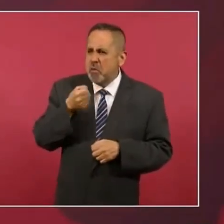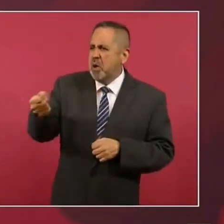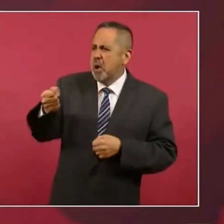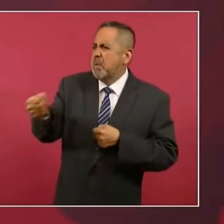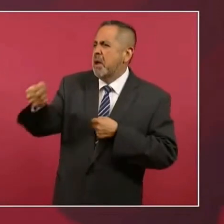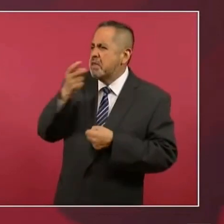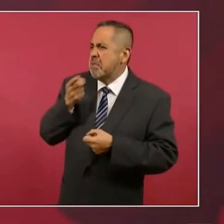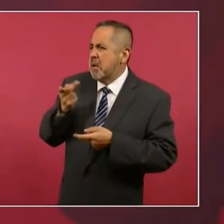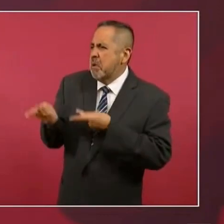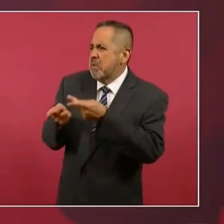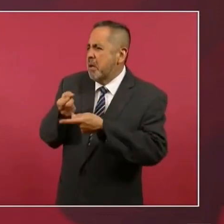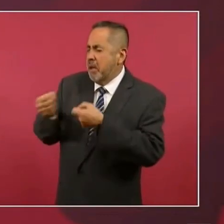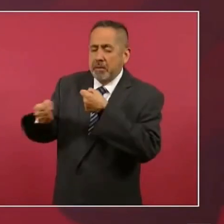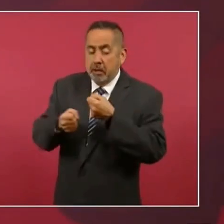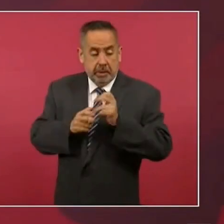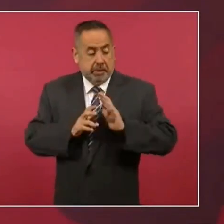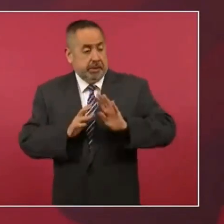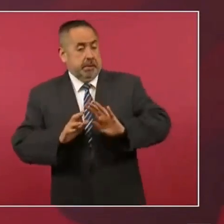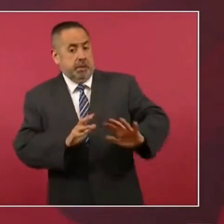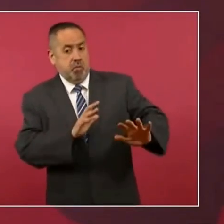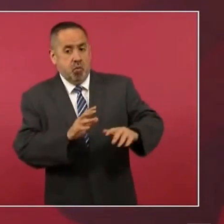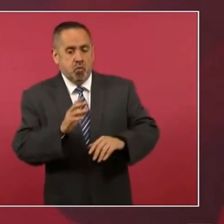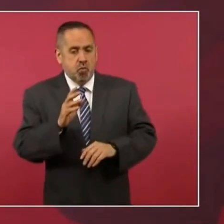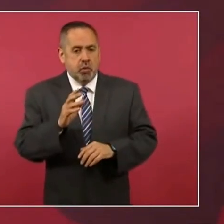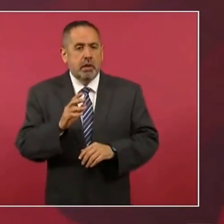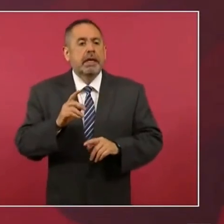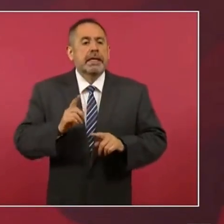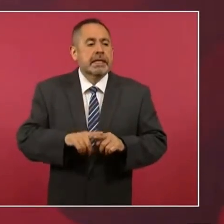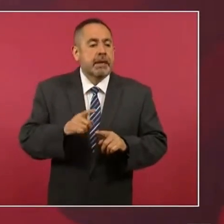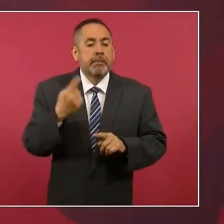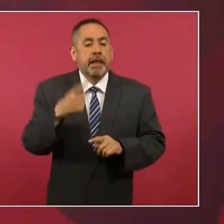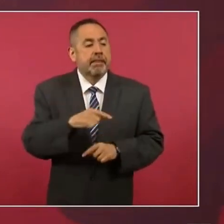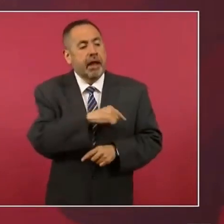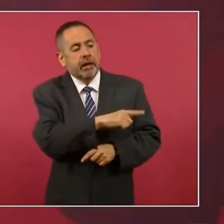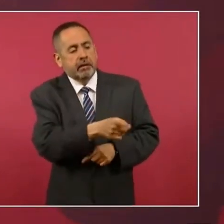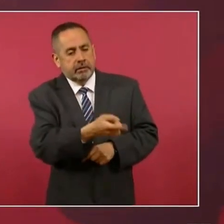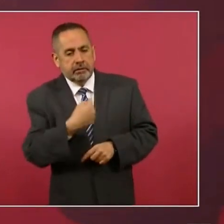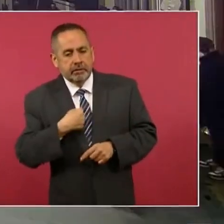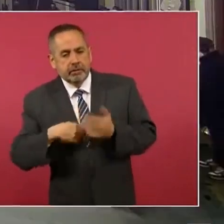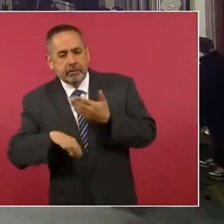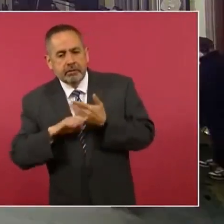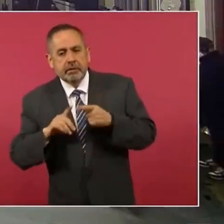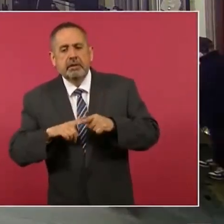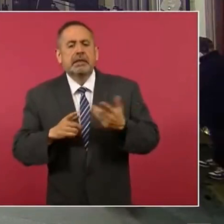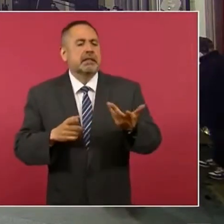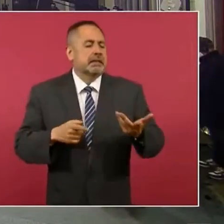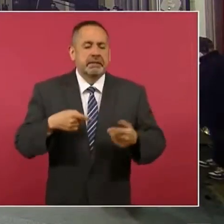mandados por